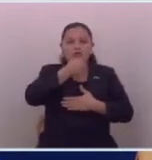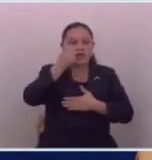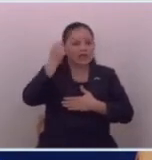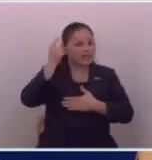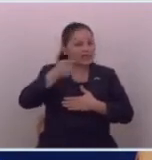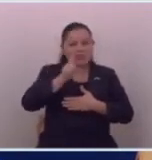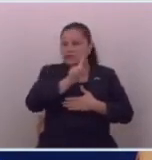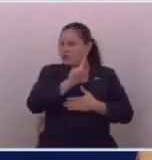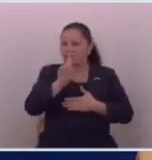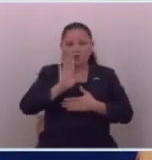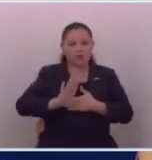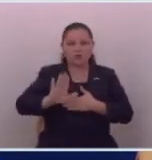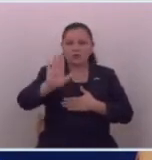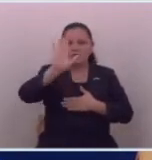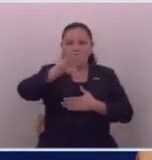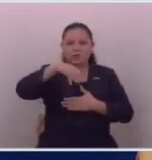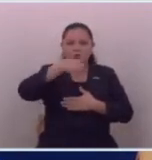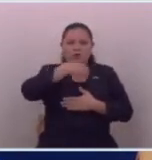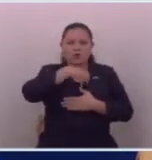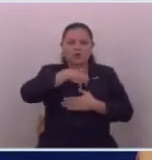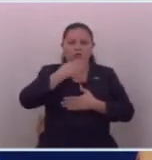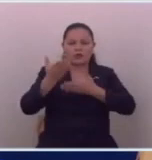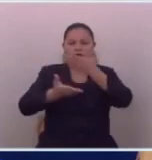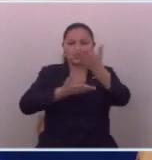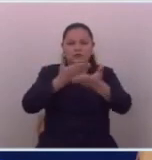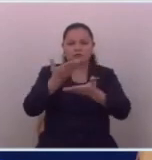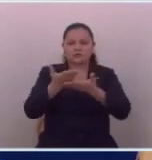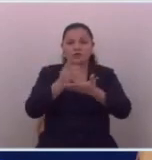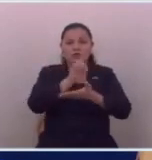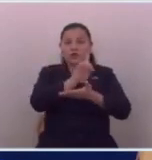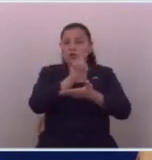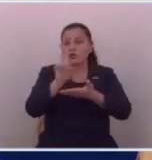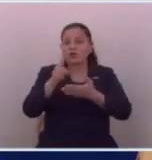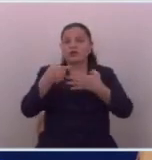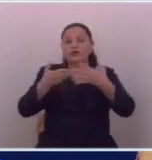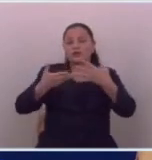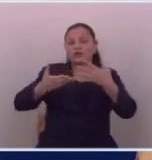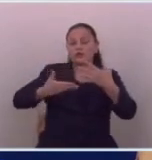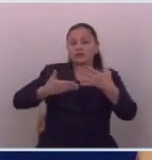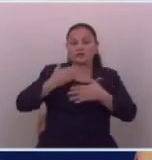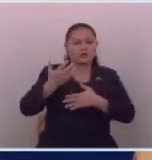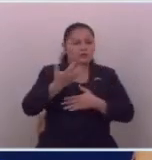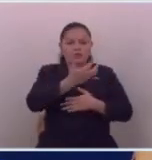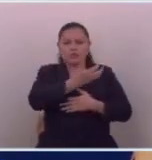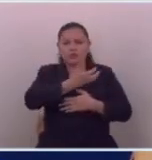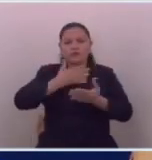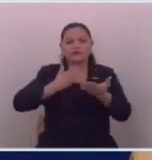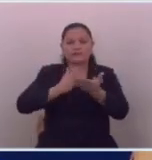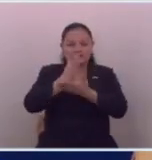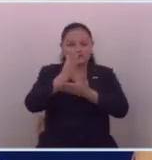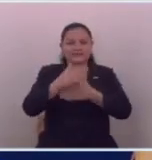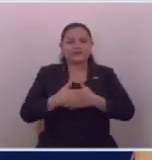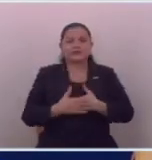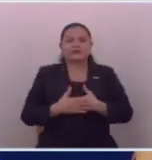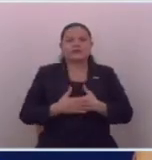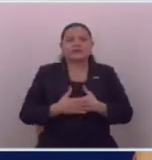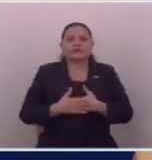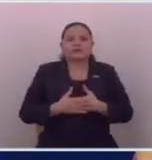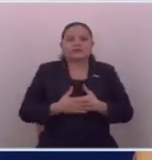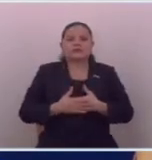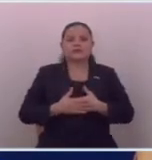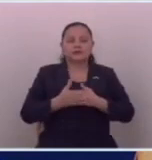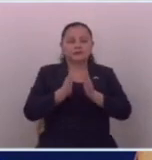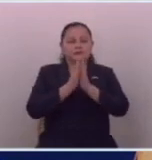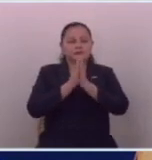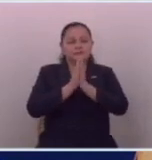deberá ser nunca patrimonio o mercancía, sino un derecho al que todos deben acceder. Por lo que